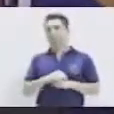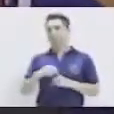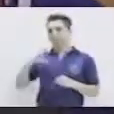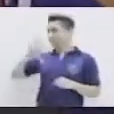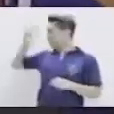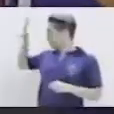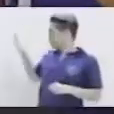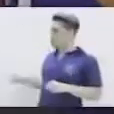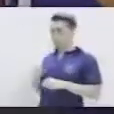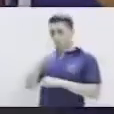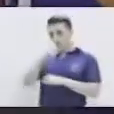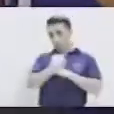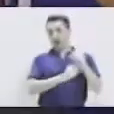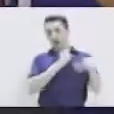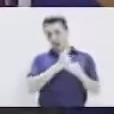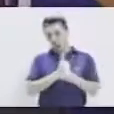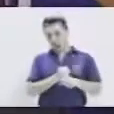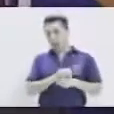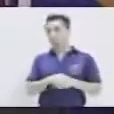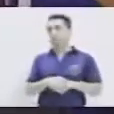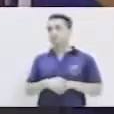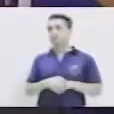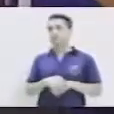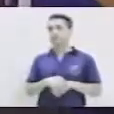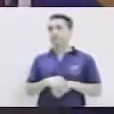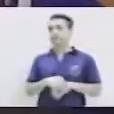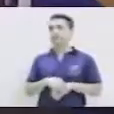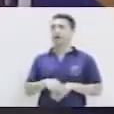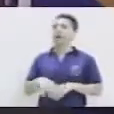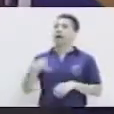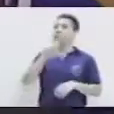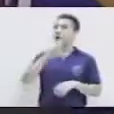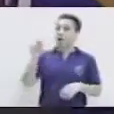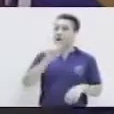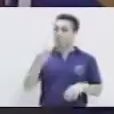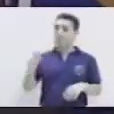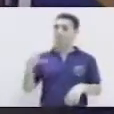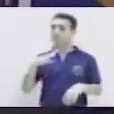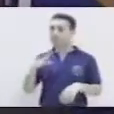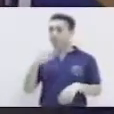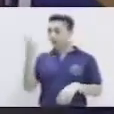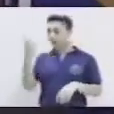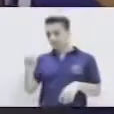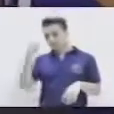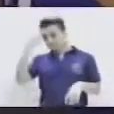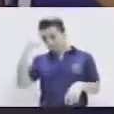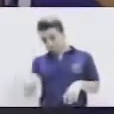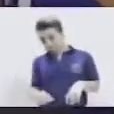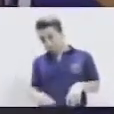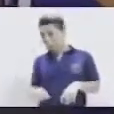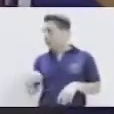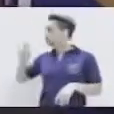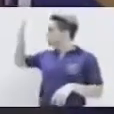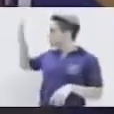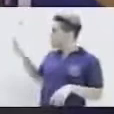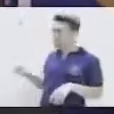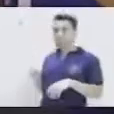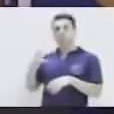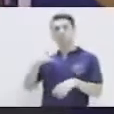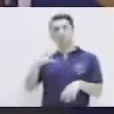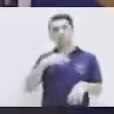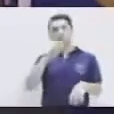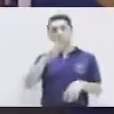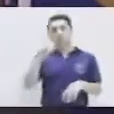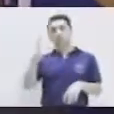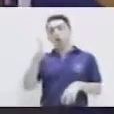tiene el año. ¿Sí? Hay meses que tienen 30 días, hay meses que tienen 31 y